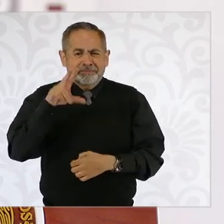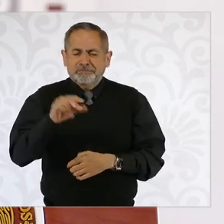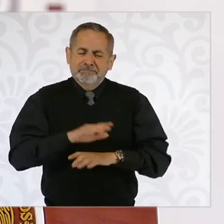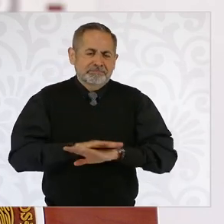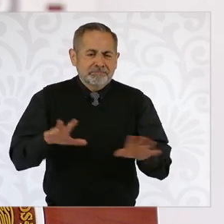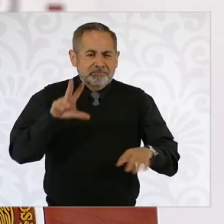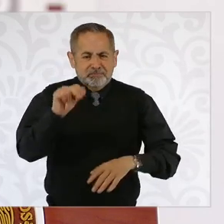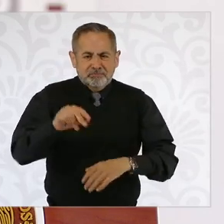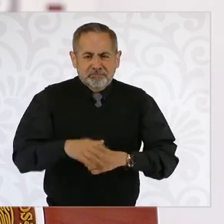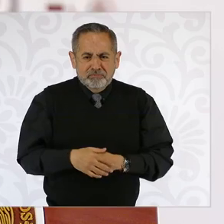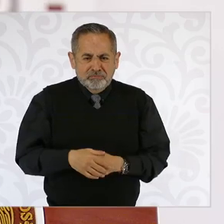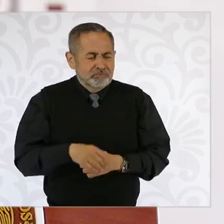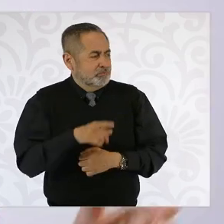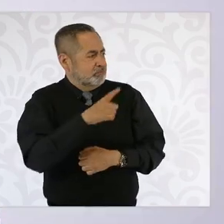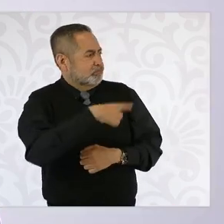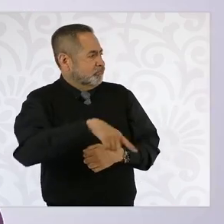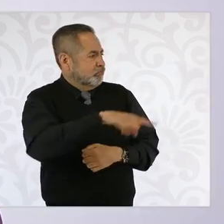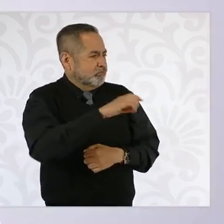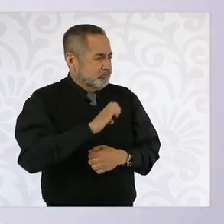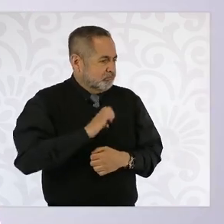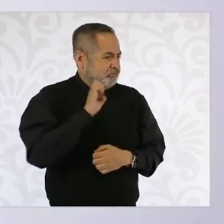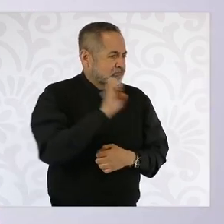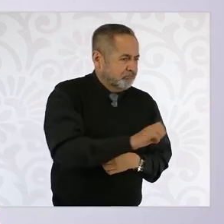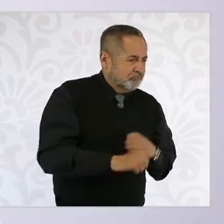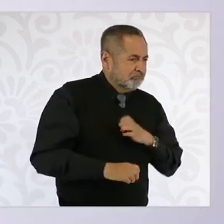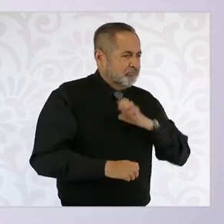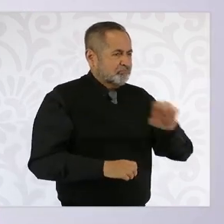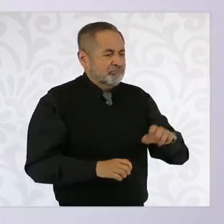Es el odio de ellos frente al amor del pueblo.